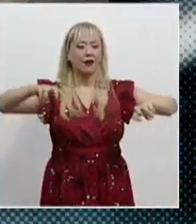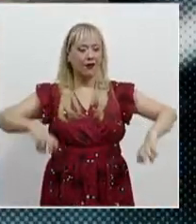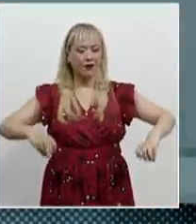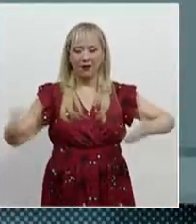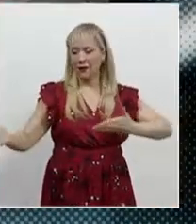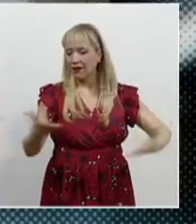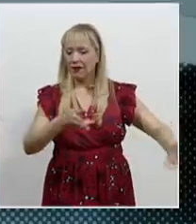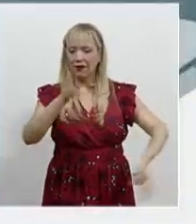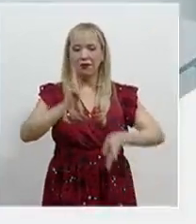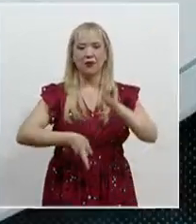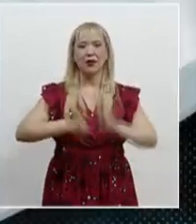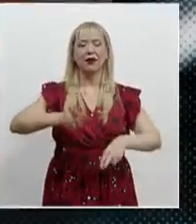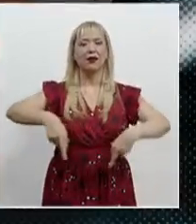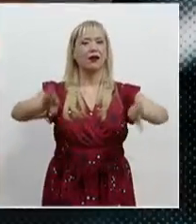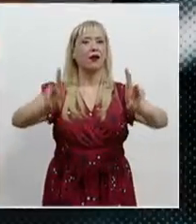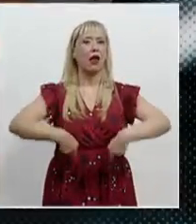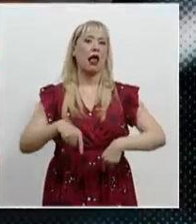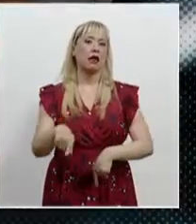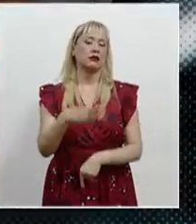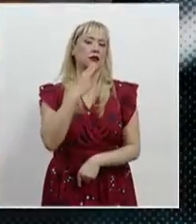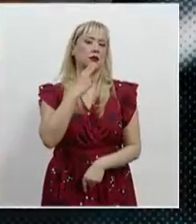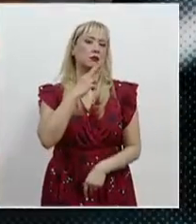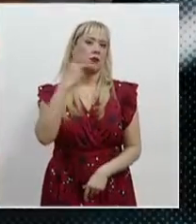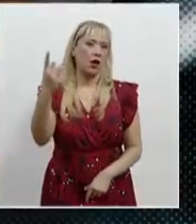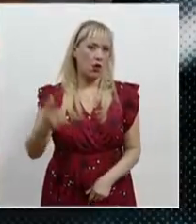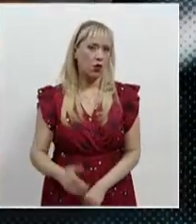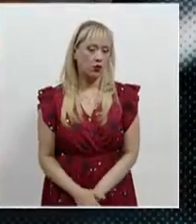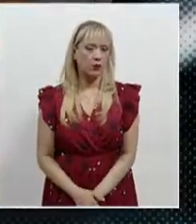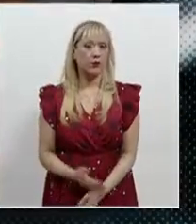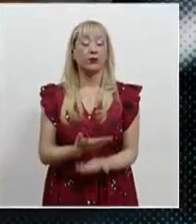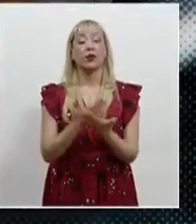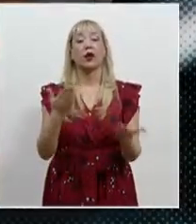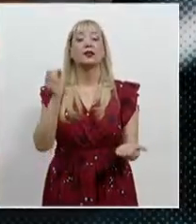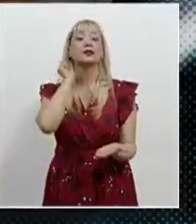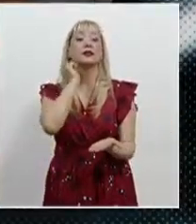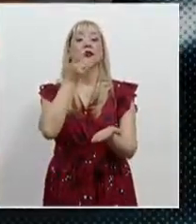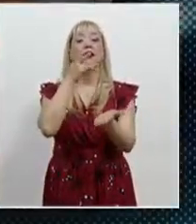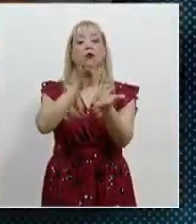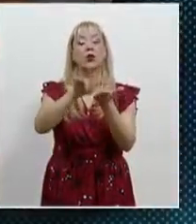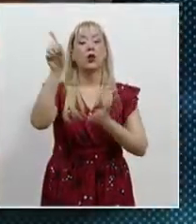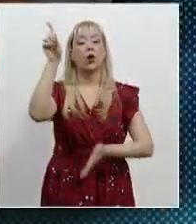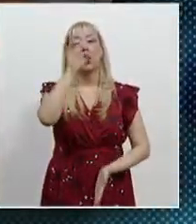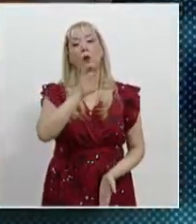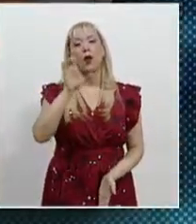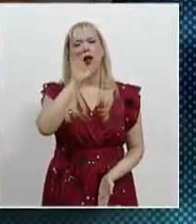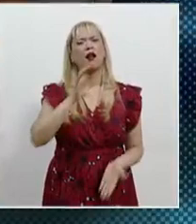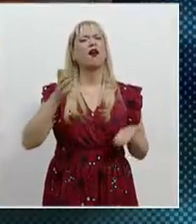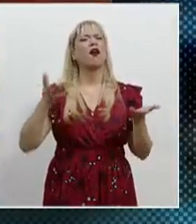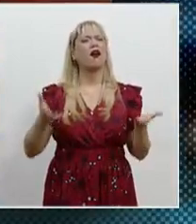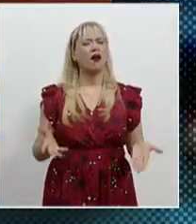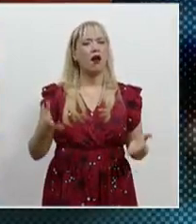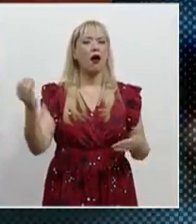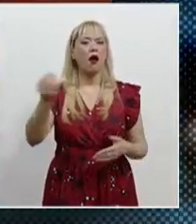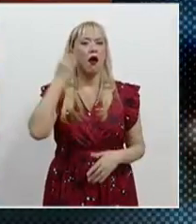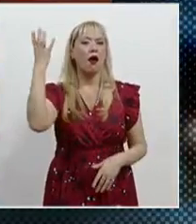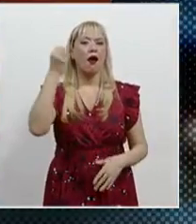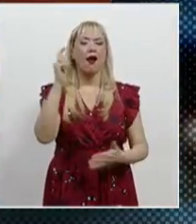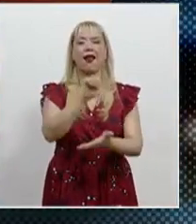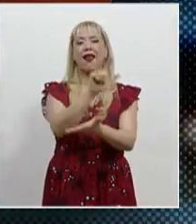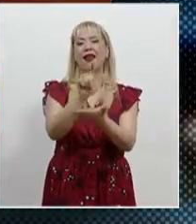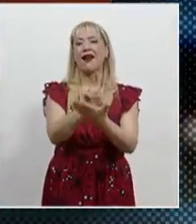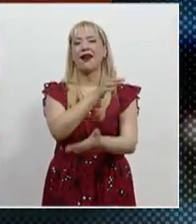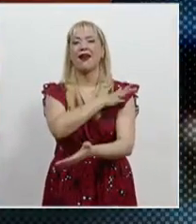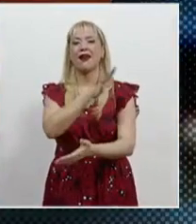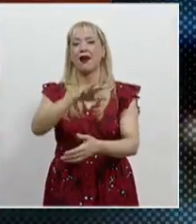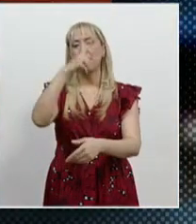conciliación. Con el apoyo del Senado de la República, en Aguascalientes se llevó a cabo un foro sobre la Ley General de